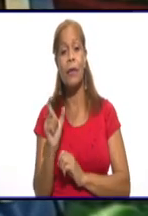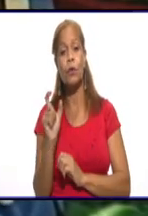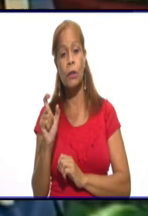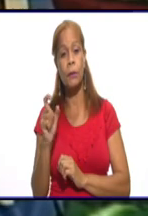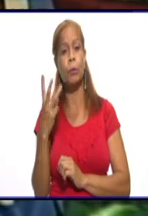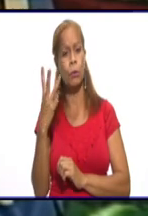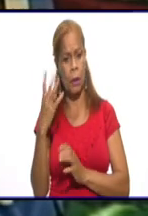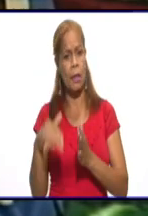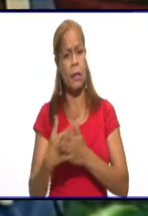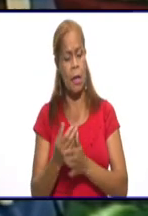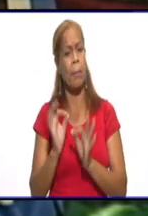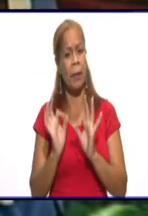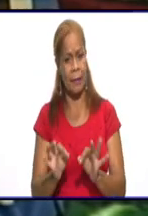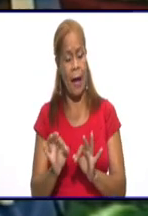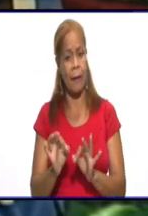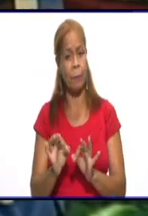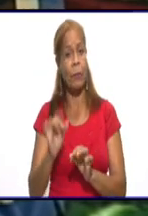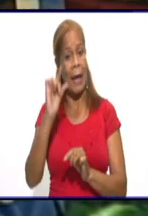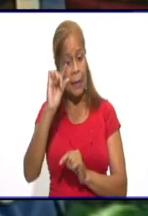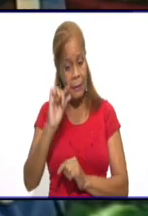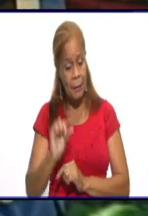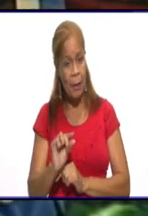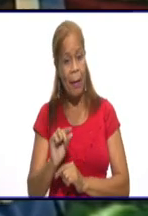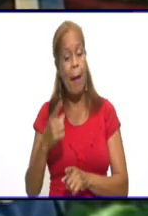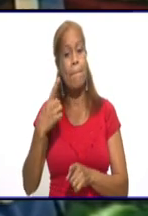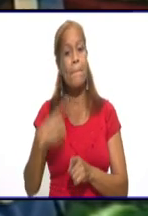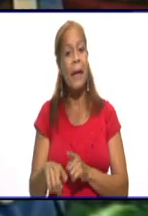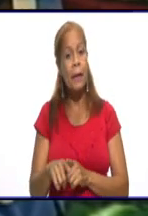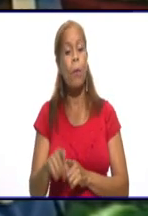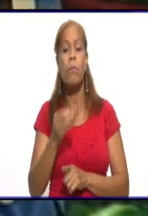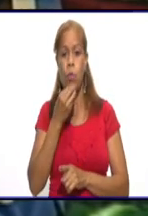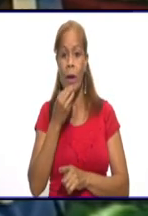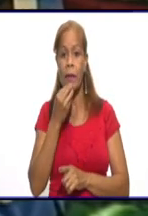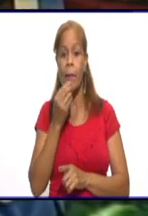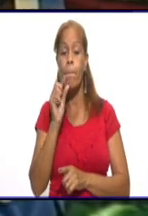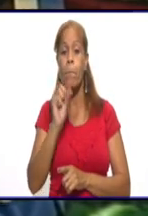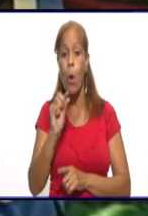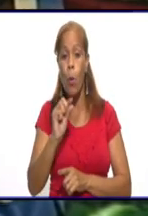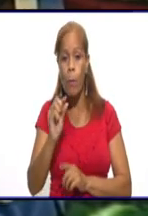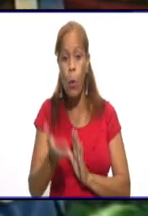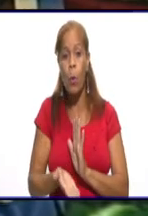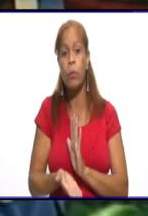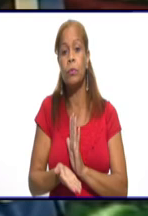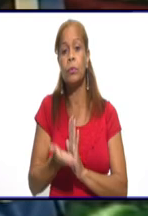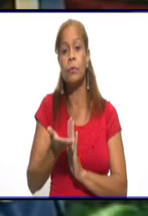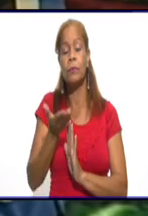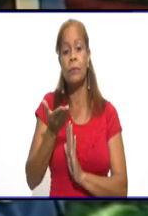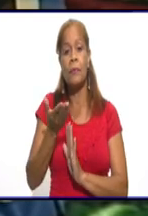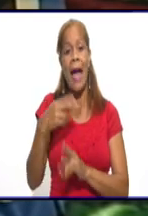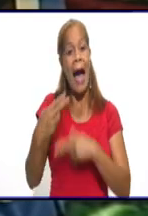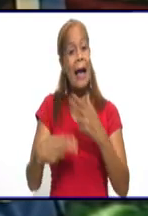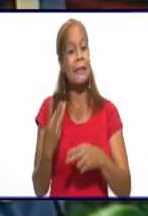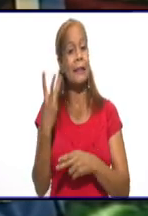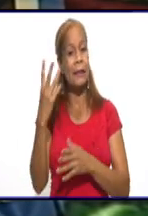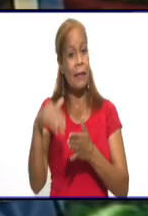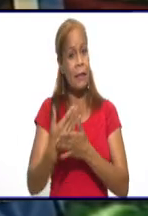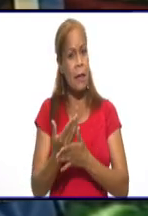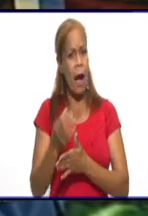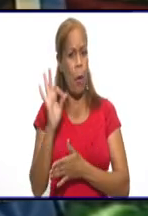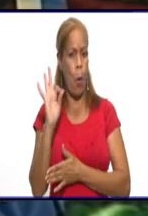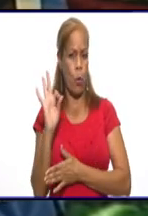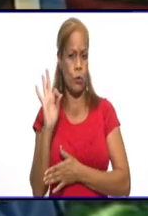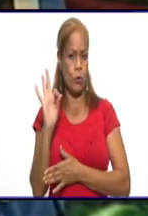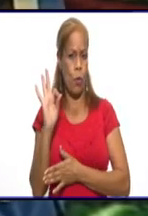cierto que las cifras bajan, pero hay una tendencia a ir subiendo poco a poco. Hace tres días, Granma, ocho casos.